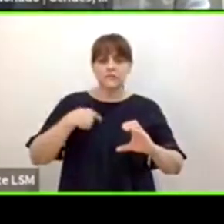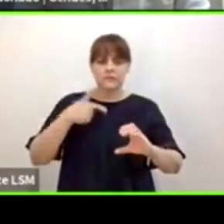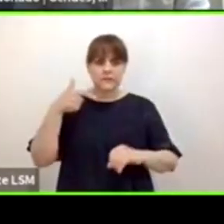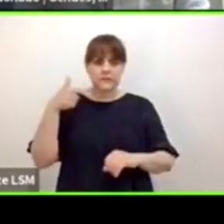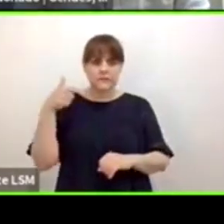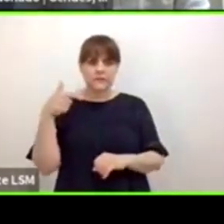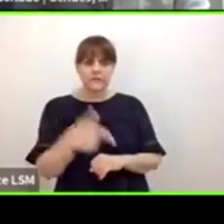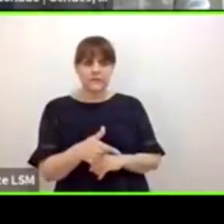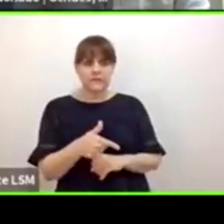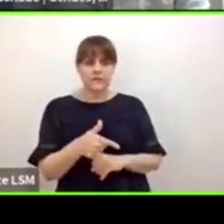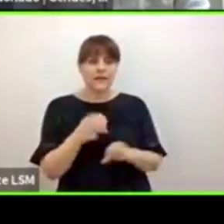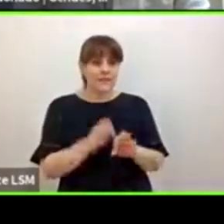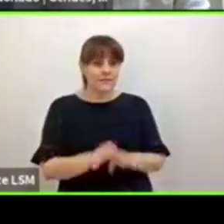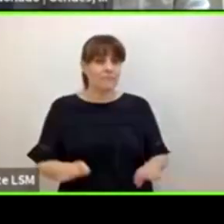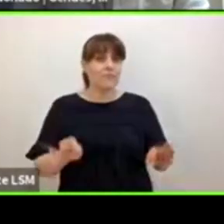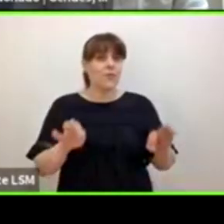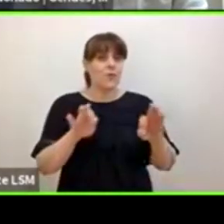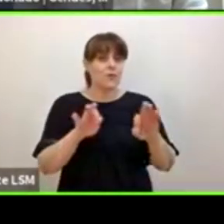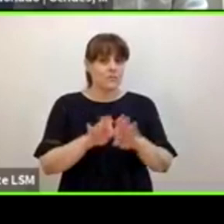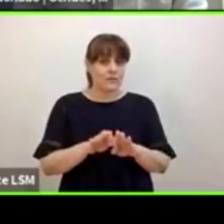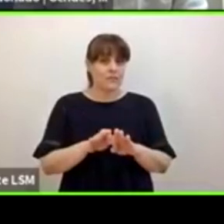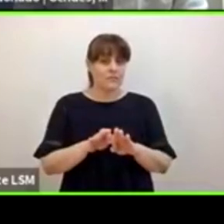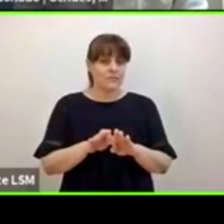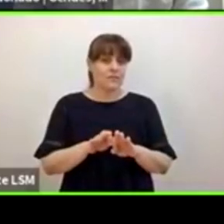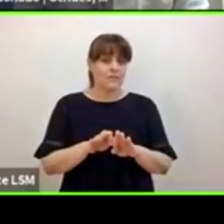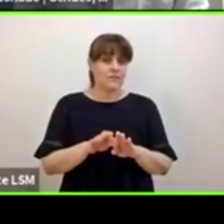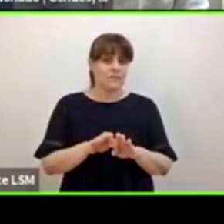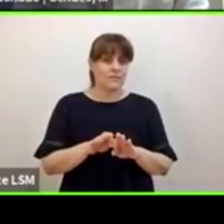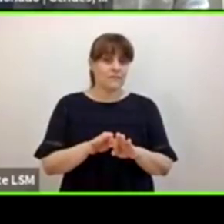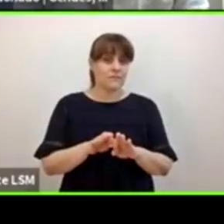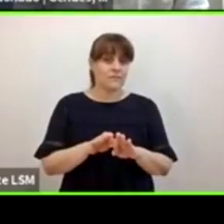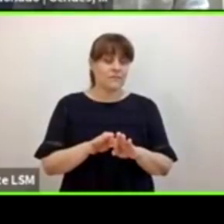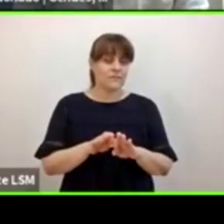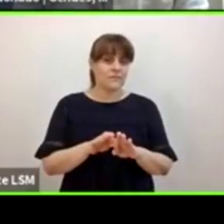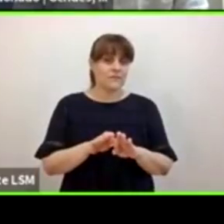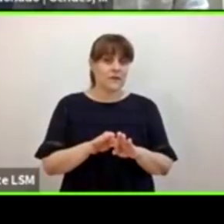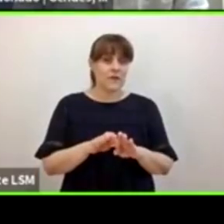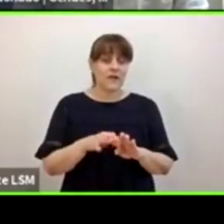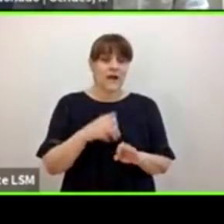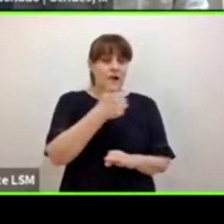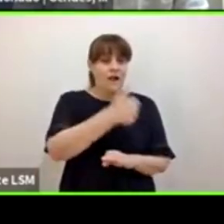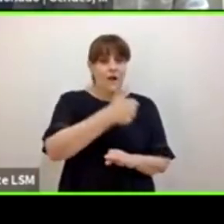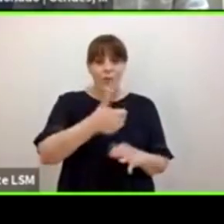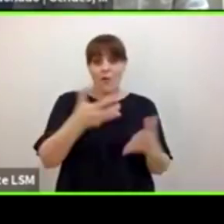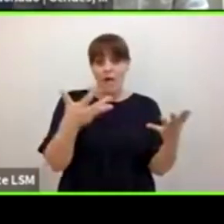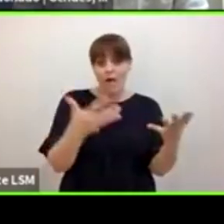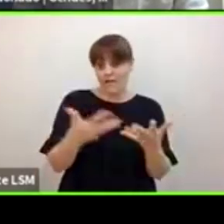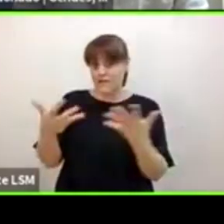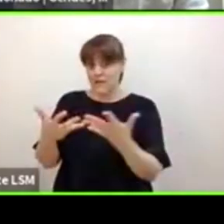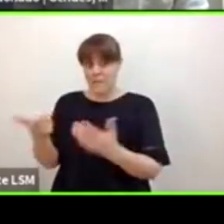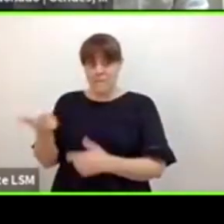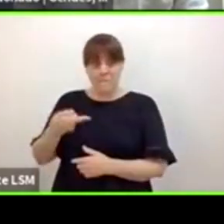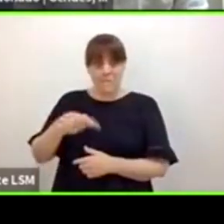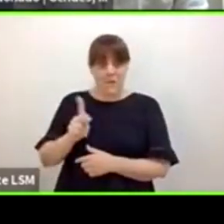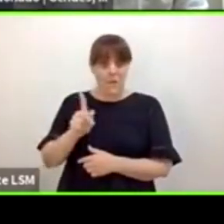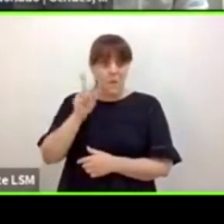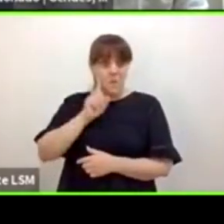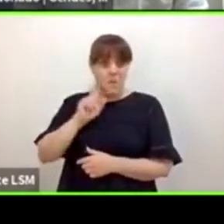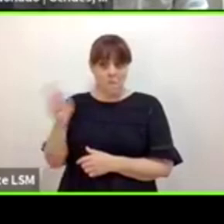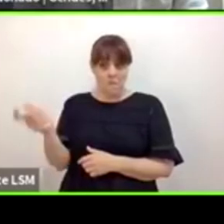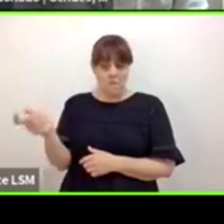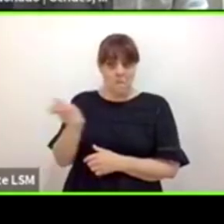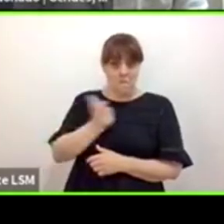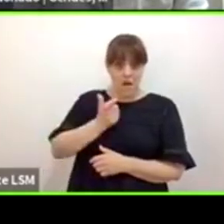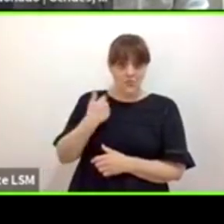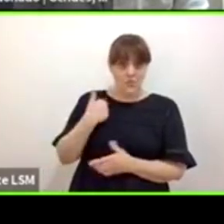de las tareas no remuneradas en especial de las mujeres pero lo que quiero